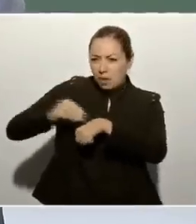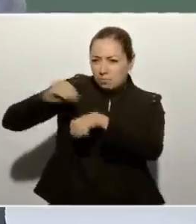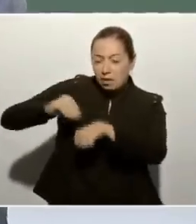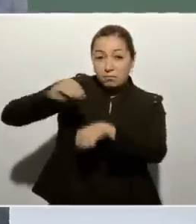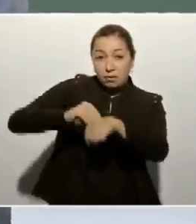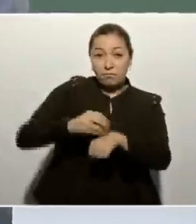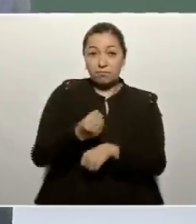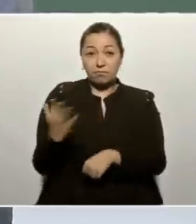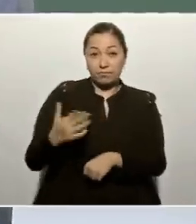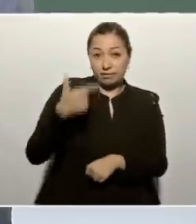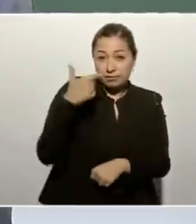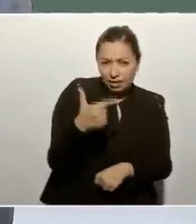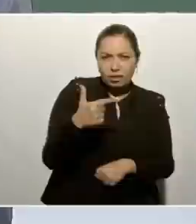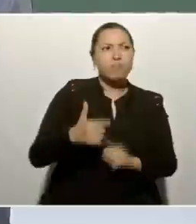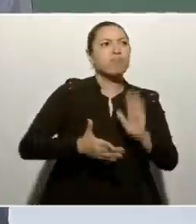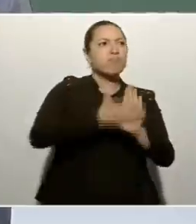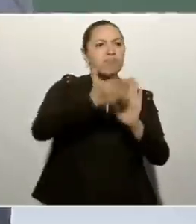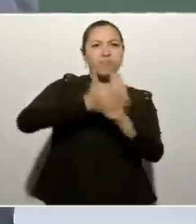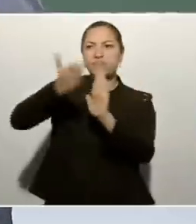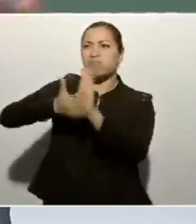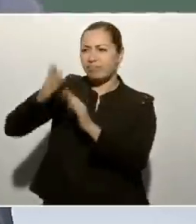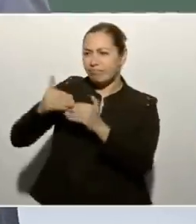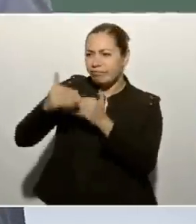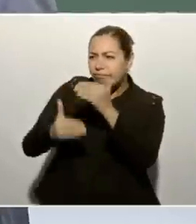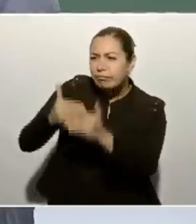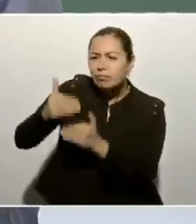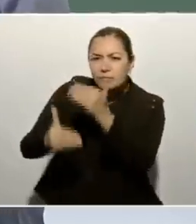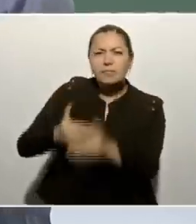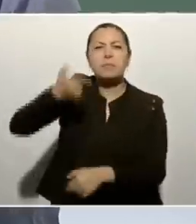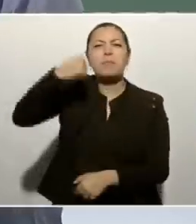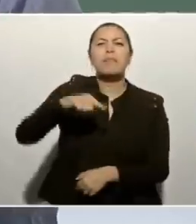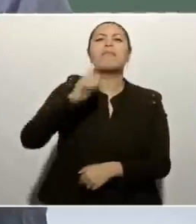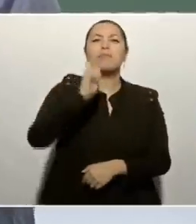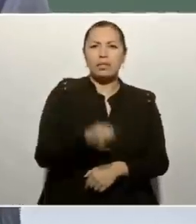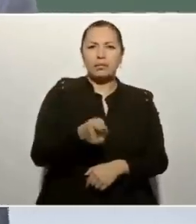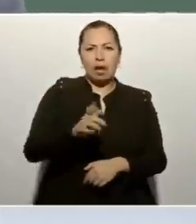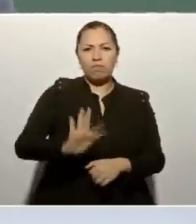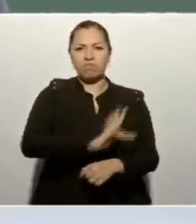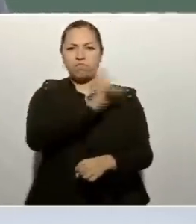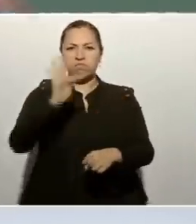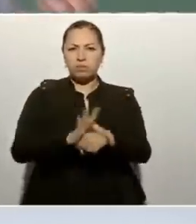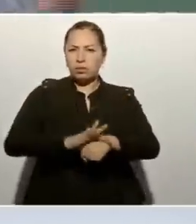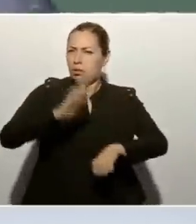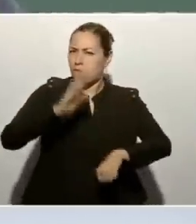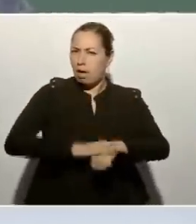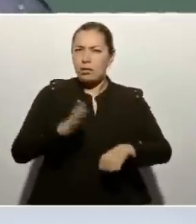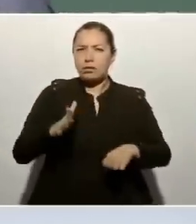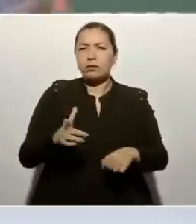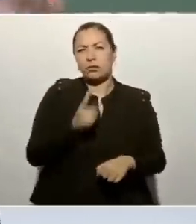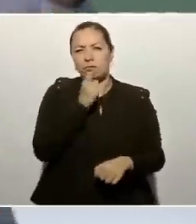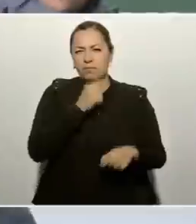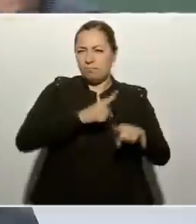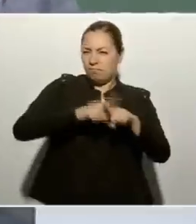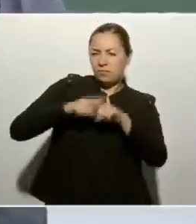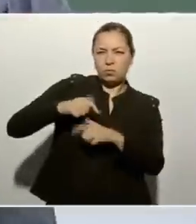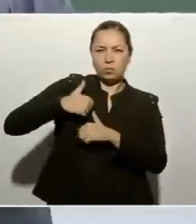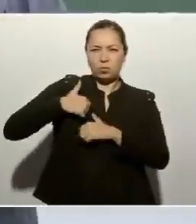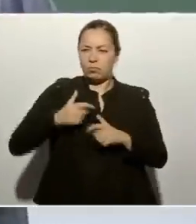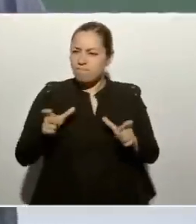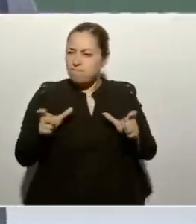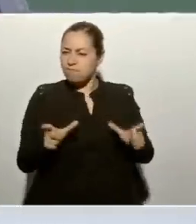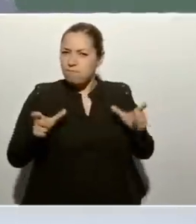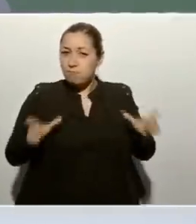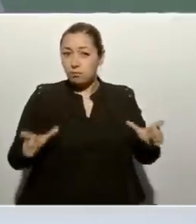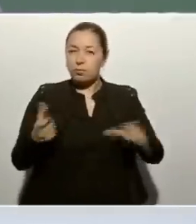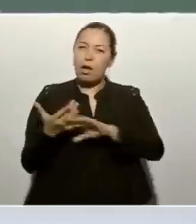Y realmente, pues va a venir, ¿a qué? Pues a fortalecer muchísimo la seguridad. Sinaloa tenía el estigma de ser